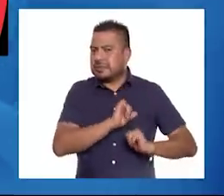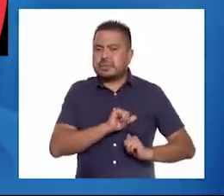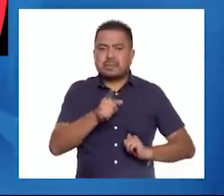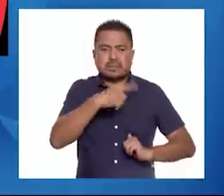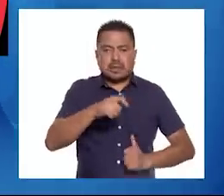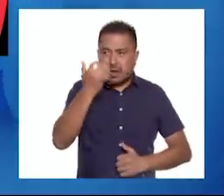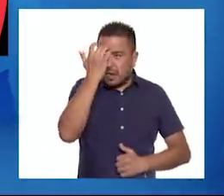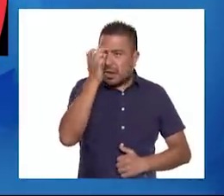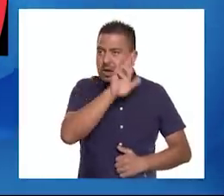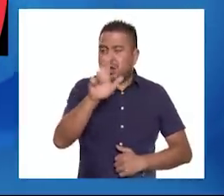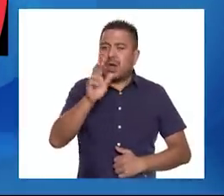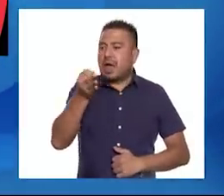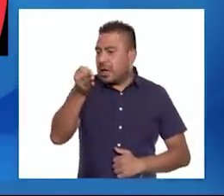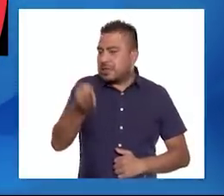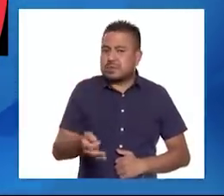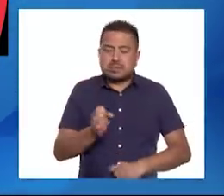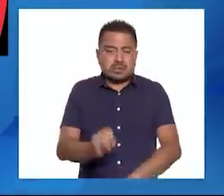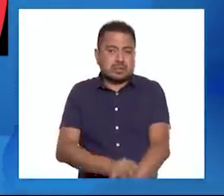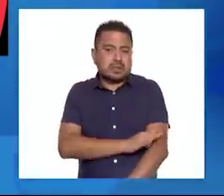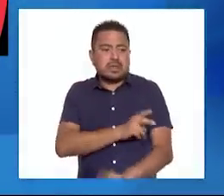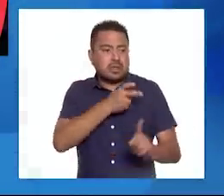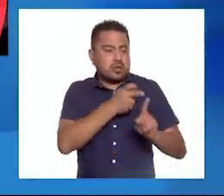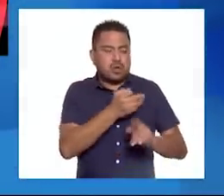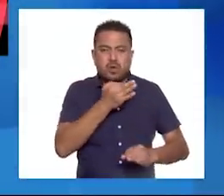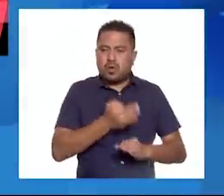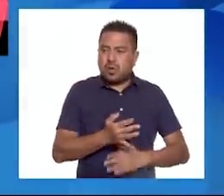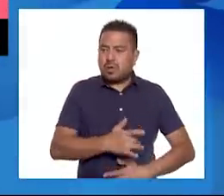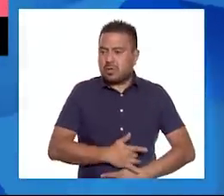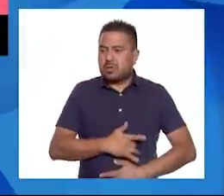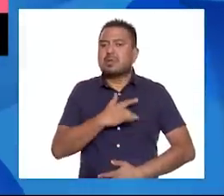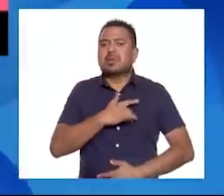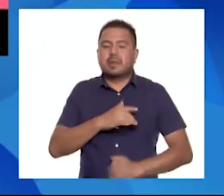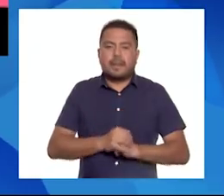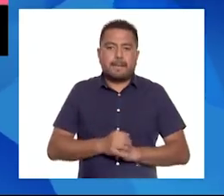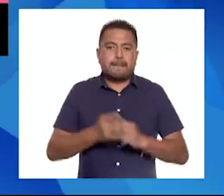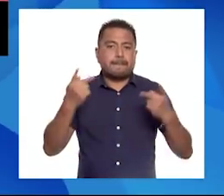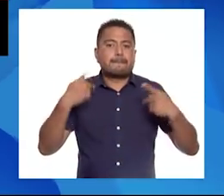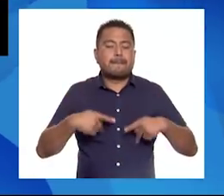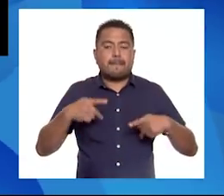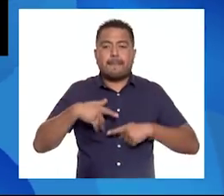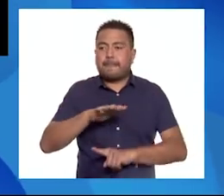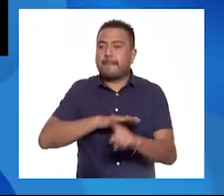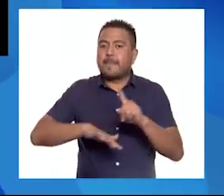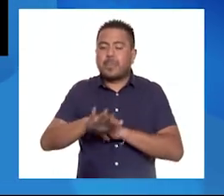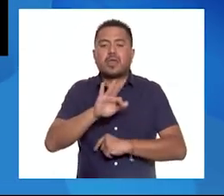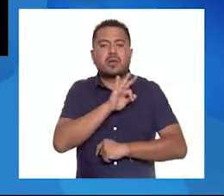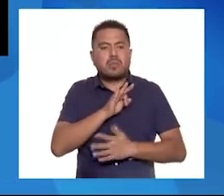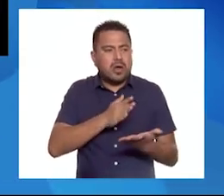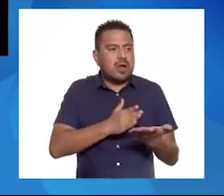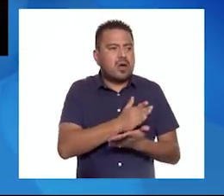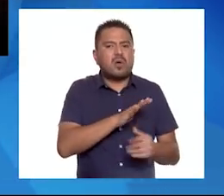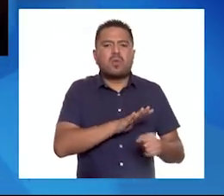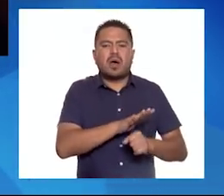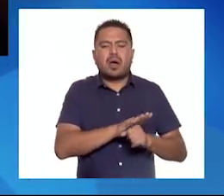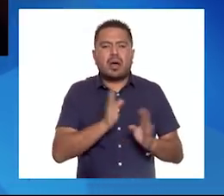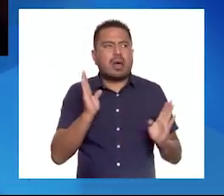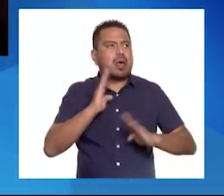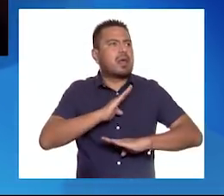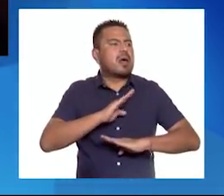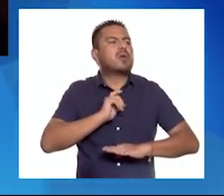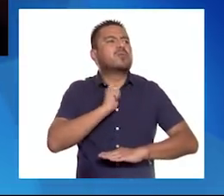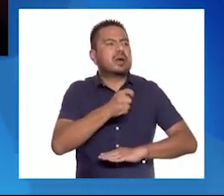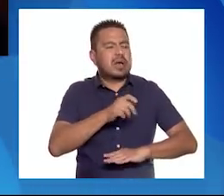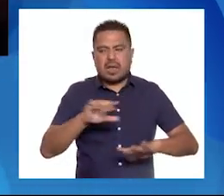reconocer y aceptar la emoción que estamos sintiendo. Las personas podemos recurrir a los pasatiempos